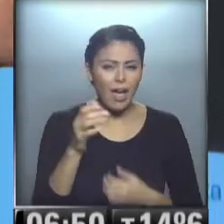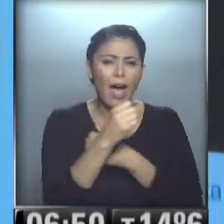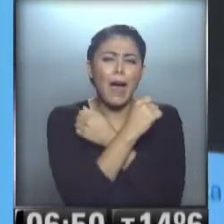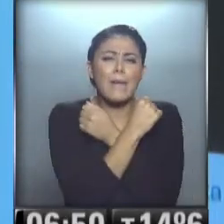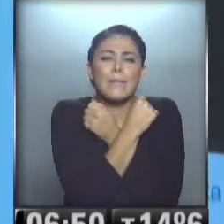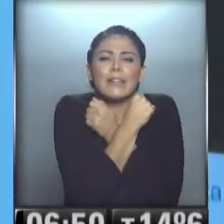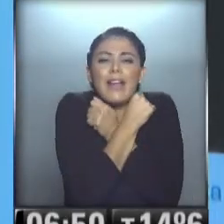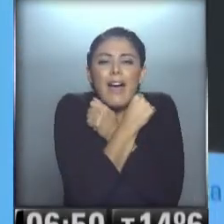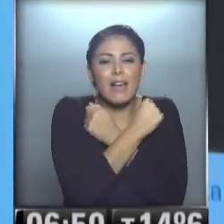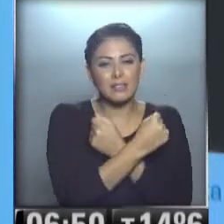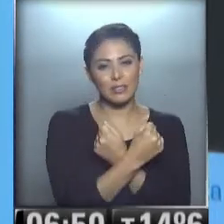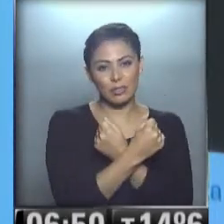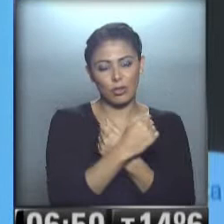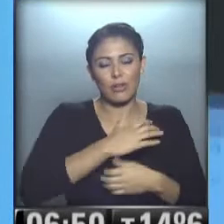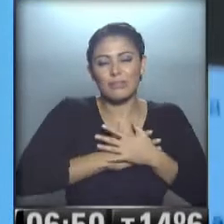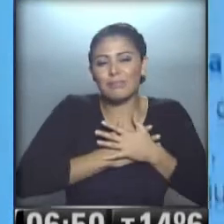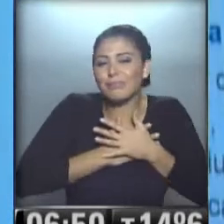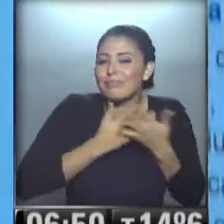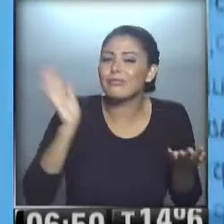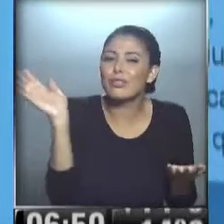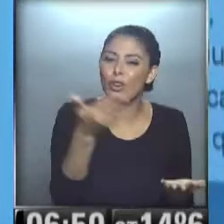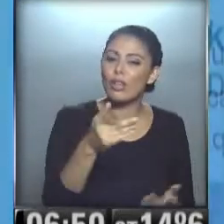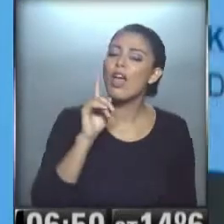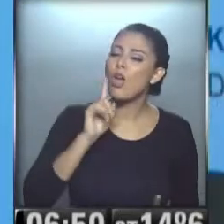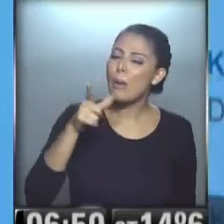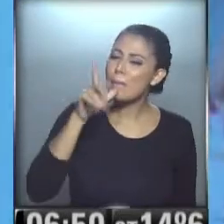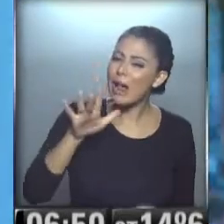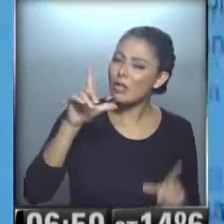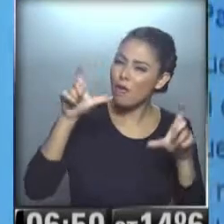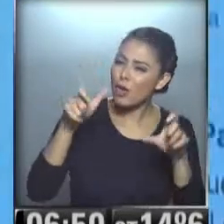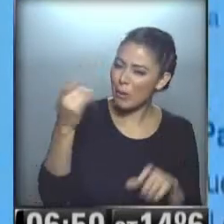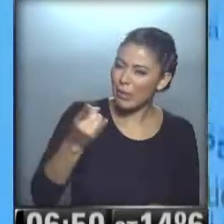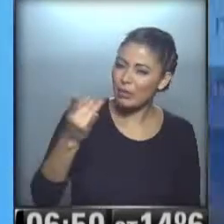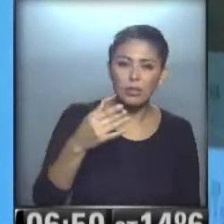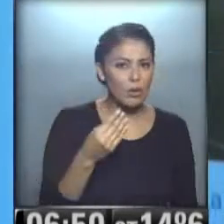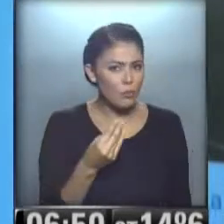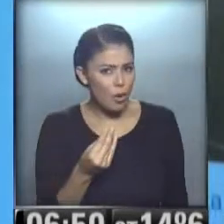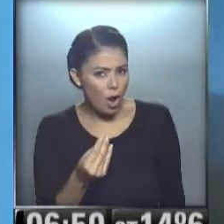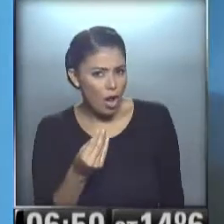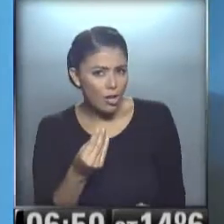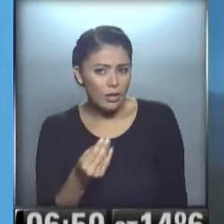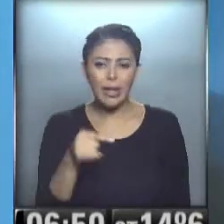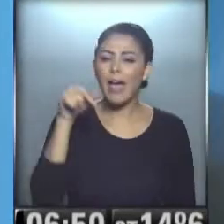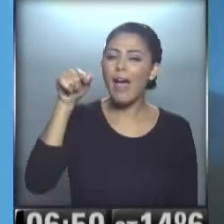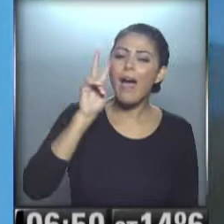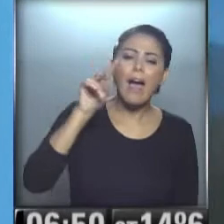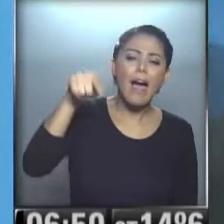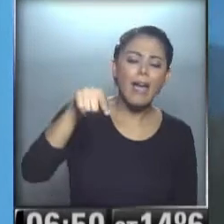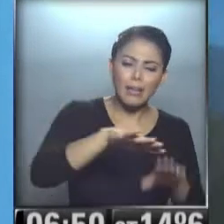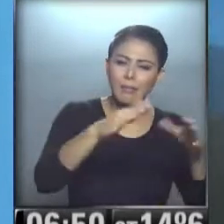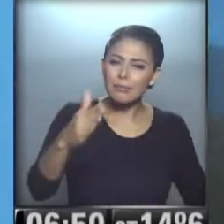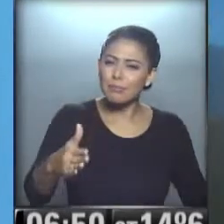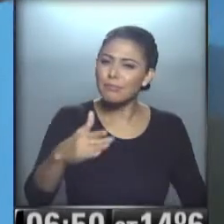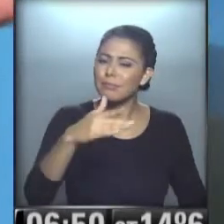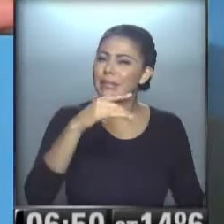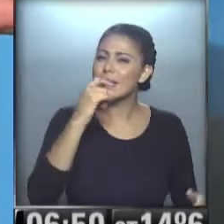Abrazo, abrazo enorme... ...y el corazón con todos ustedes... ...igual yo creo que esta foto es media mentirosa, eh... ...¿por qué? la bebida... porque ahí había... ...si